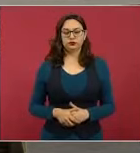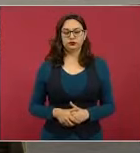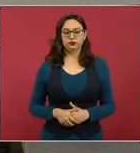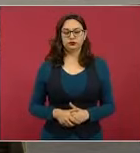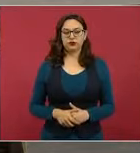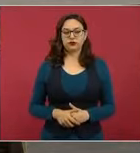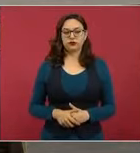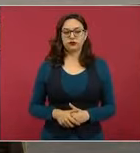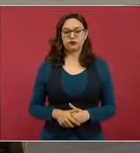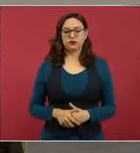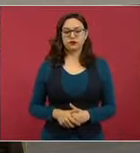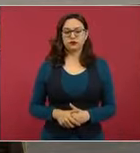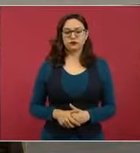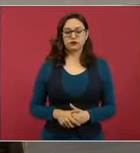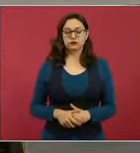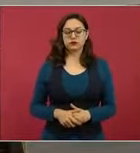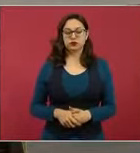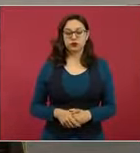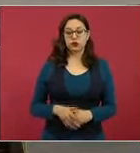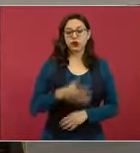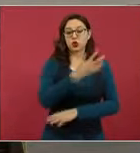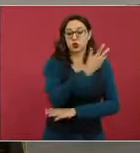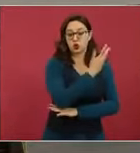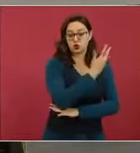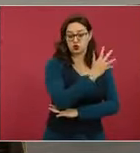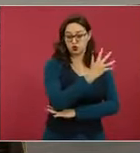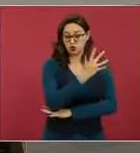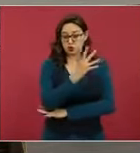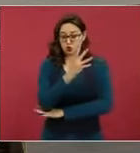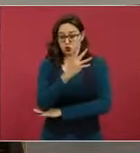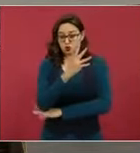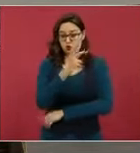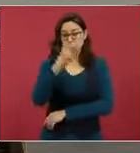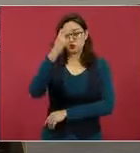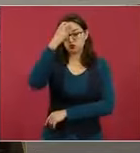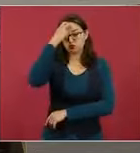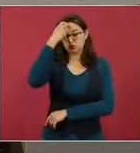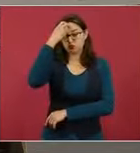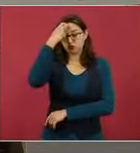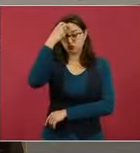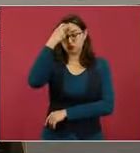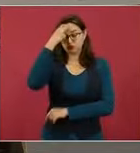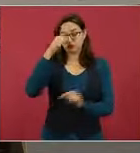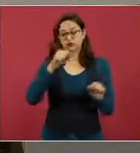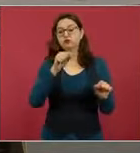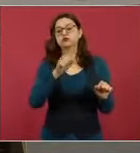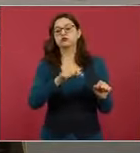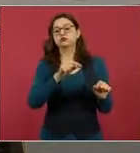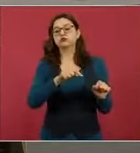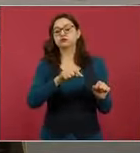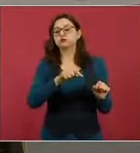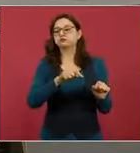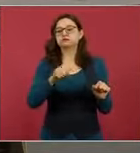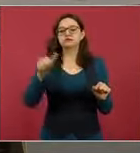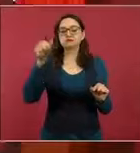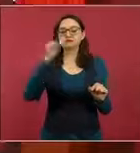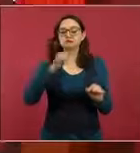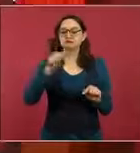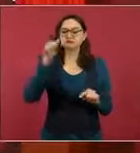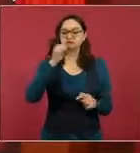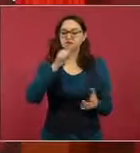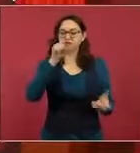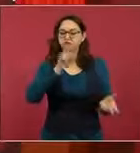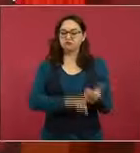Lo que hoy conocemos como el Bosque de Chapultepec ha sido siempre en realidad un capo de cultivo de naturaleza y